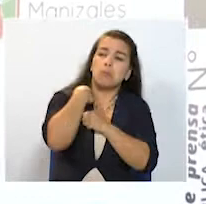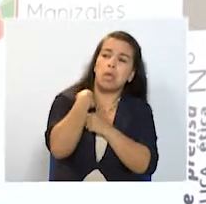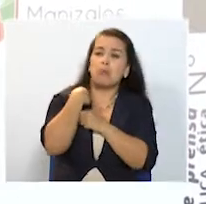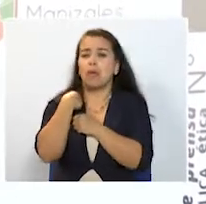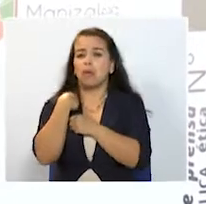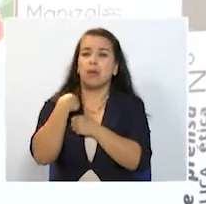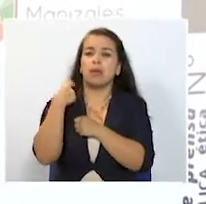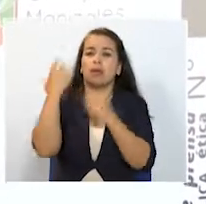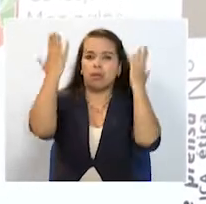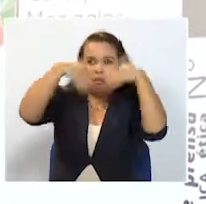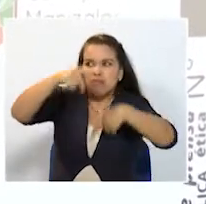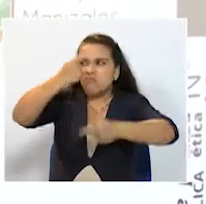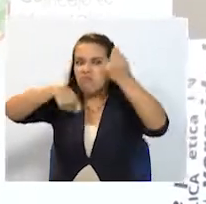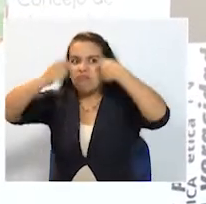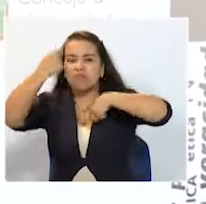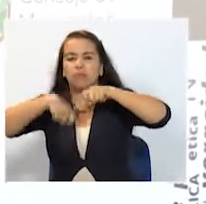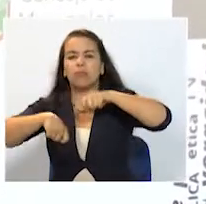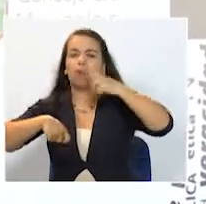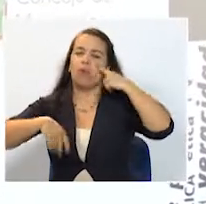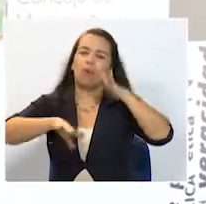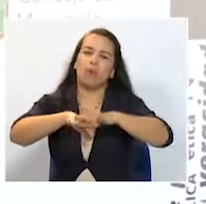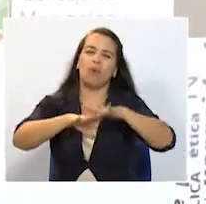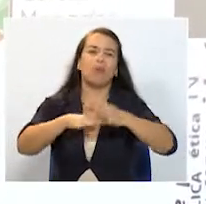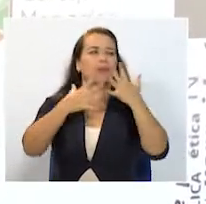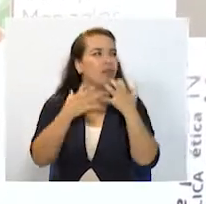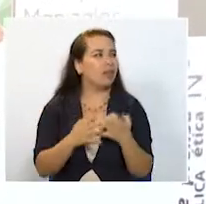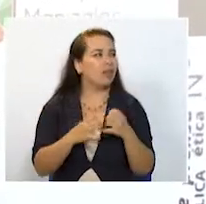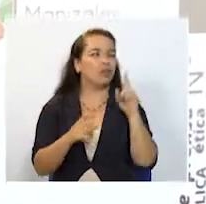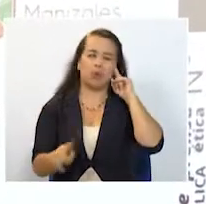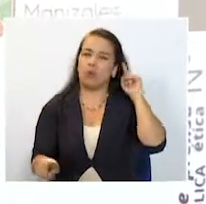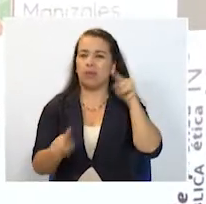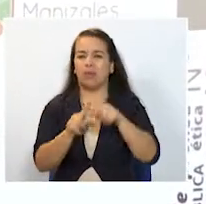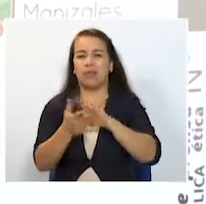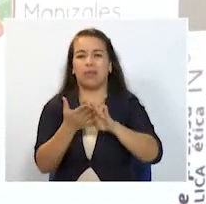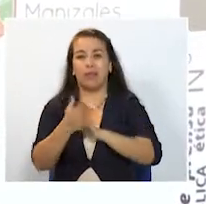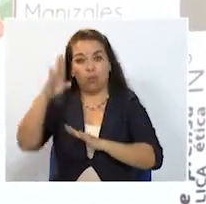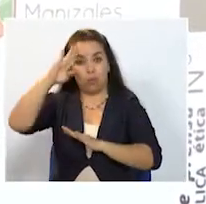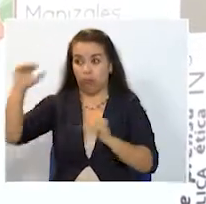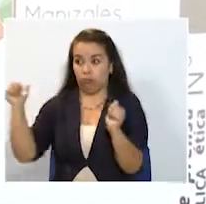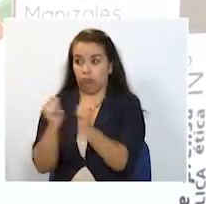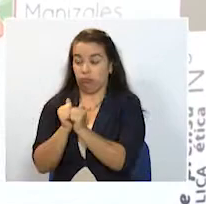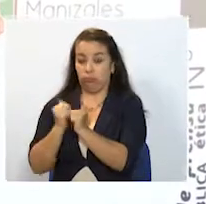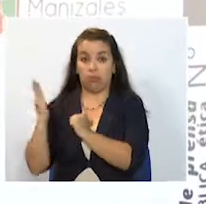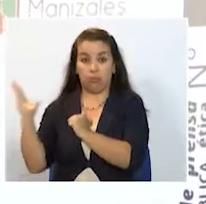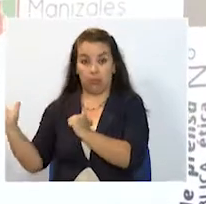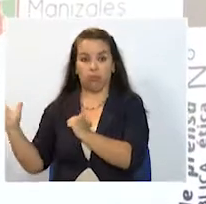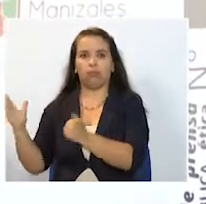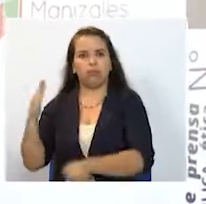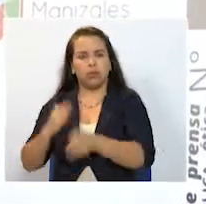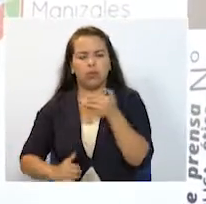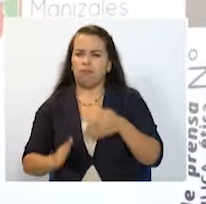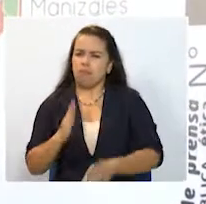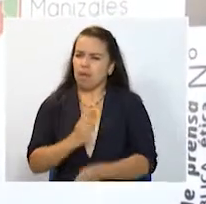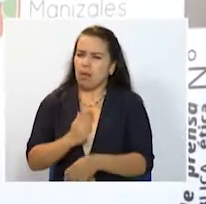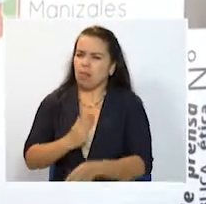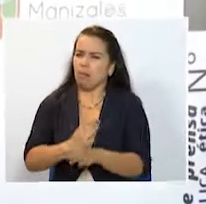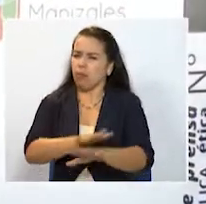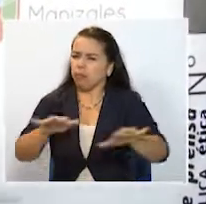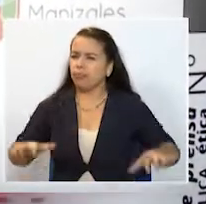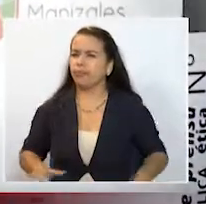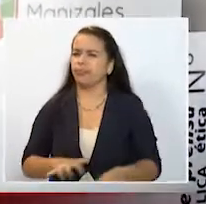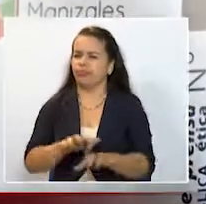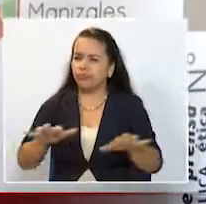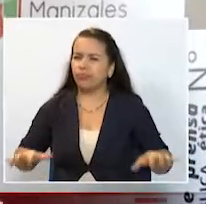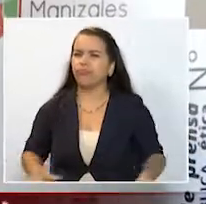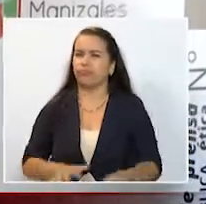microtráfico nosotros queremos apuntarle con ese trabajo que hacemos con la policía nacional a comenzar digamos que hacer una